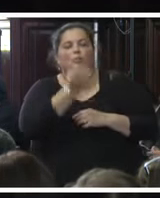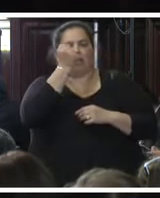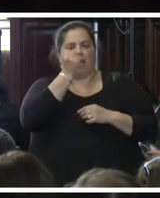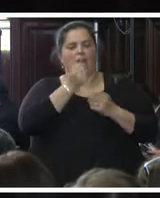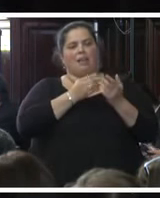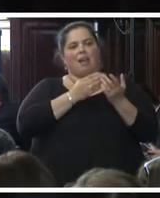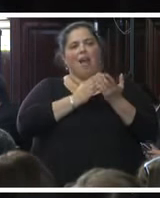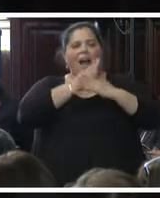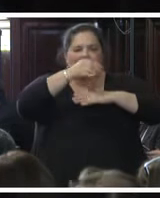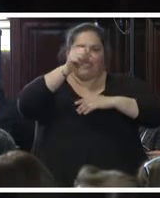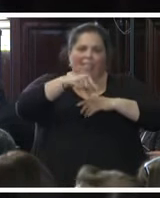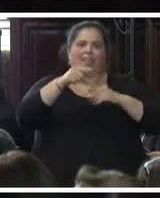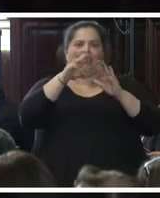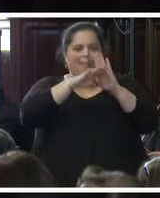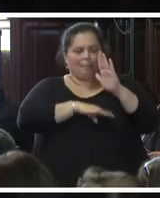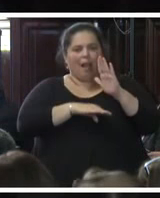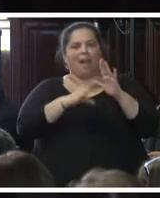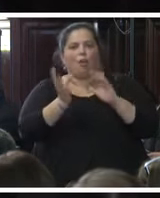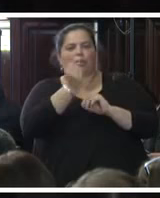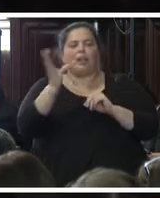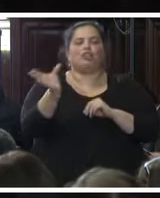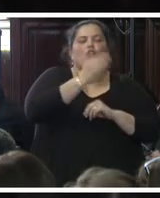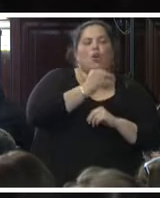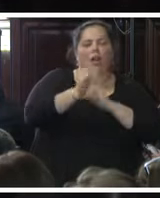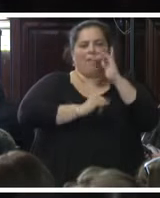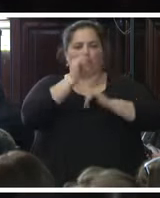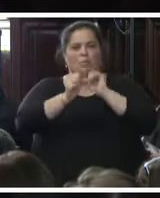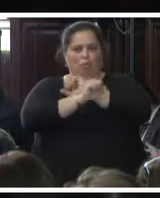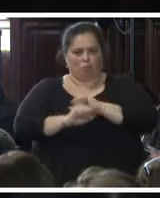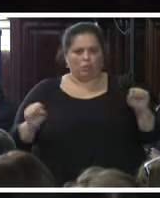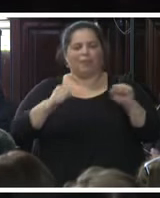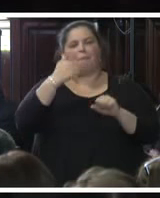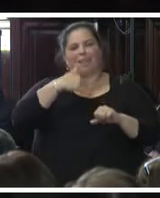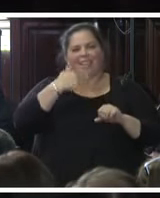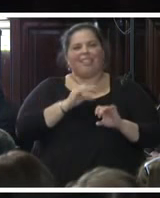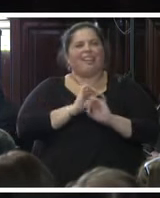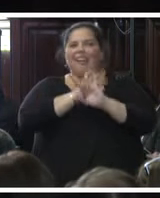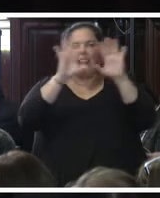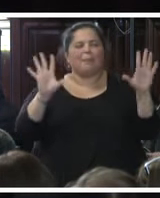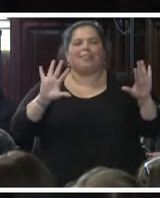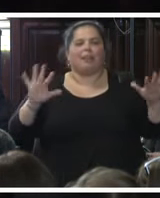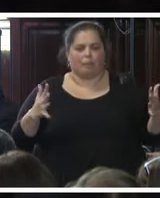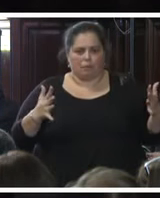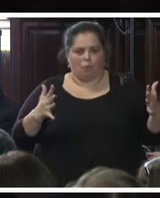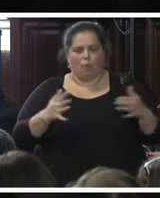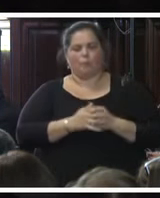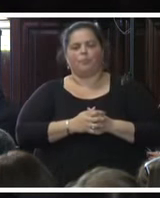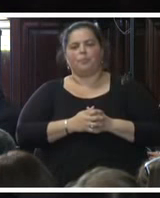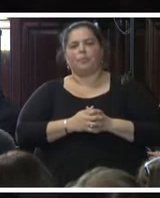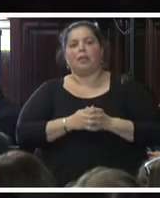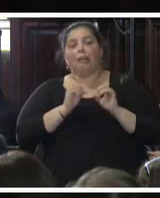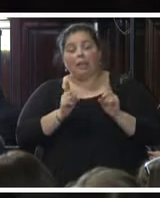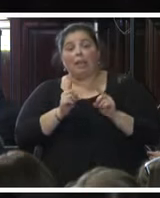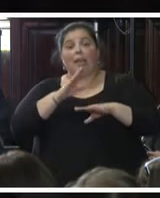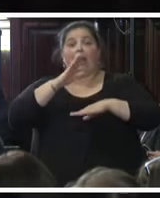toda la información posible para poder desentrañar todo lo que pasó, y que el deslinde de responsabilidades sea completo y darles